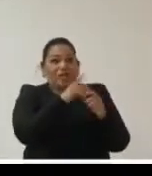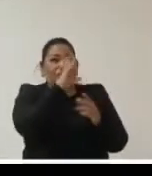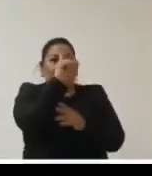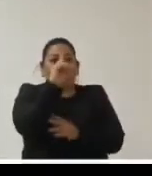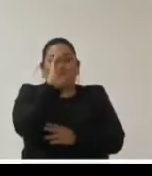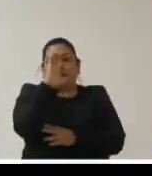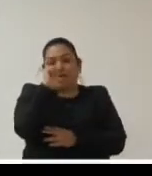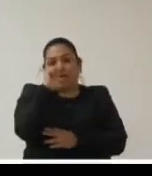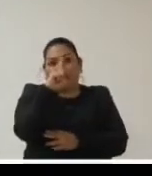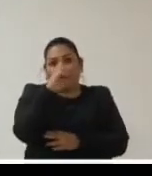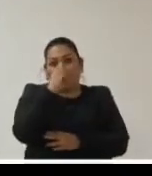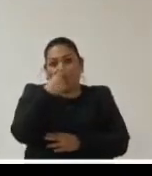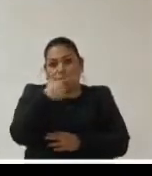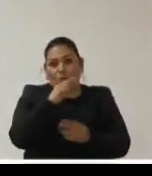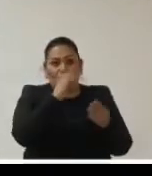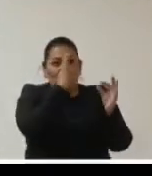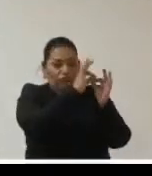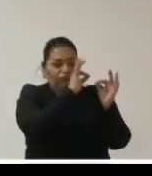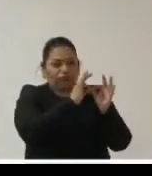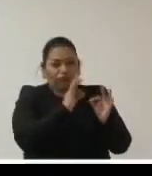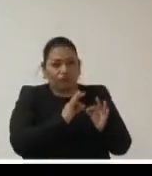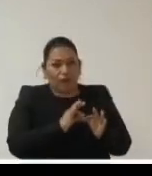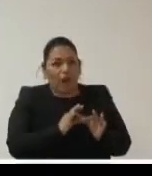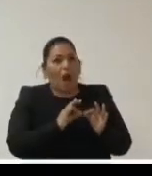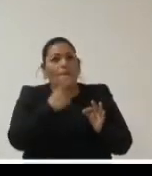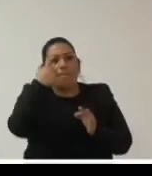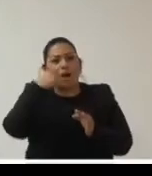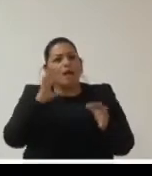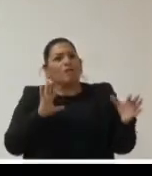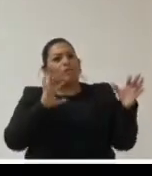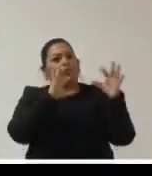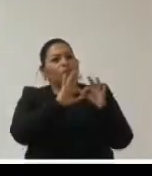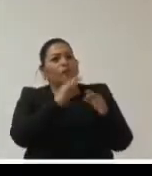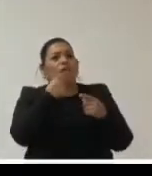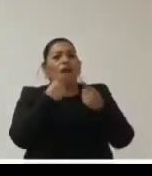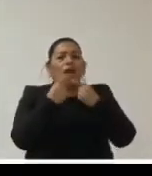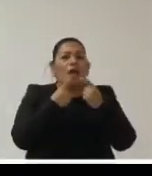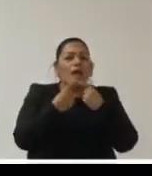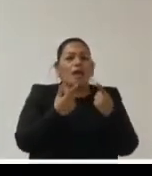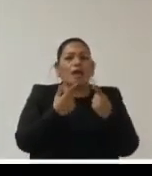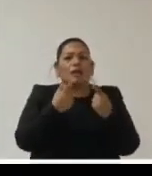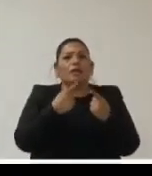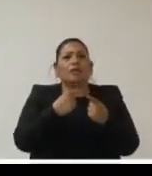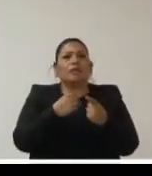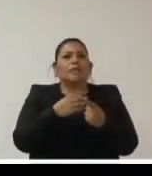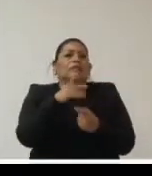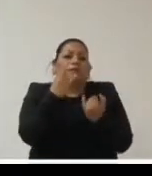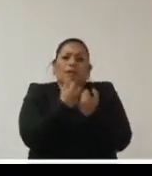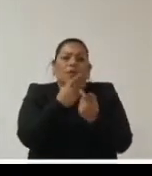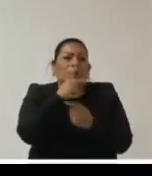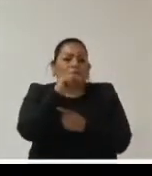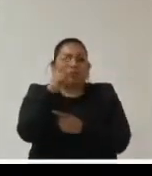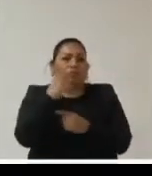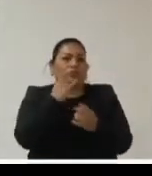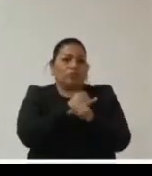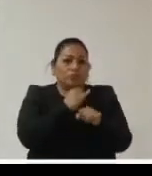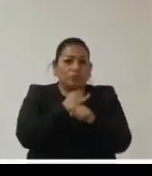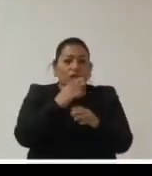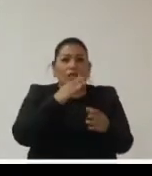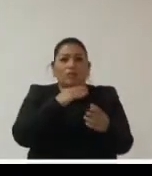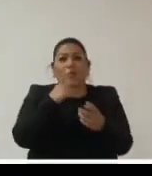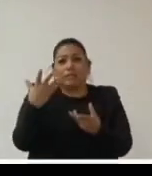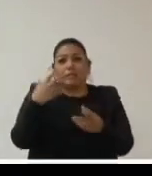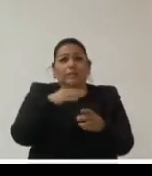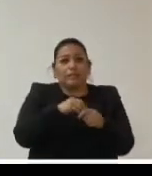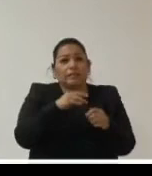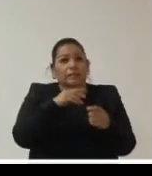es muy importante que sigamos fortaleciendo nuestras alianzas diálogo con los medios de comunicación quienes también juegan un